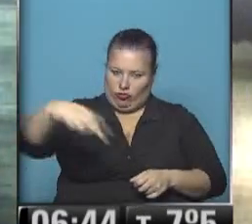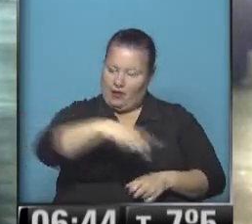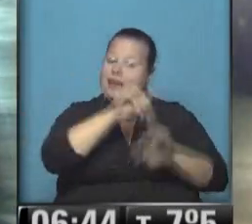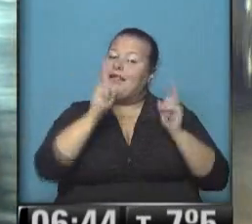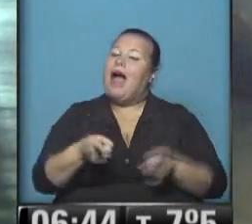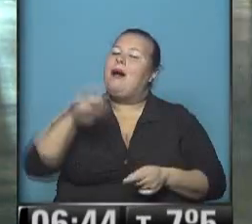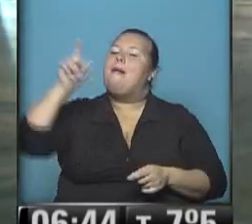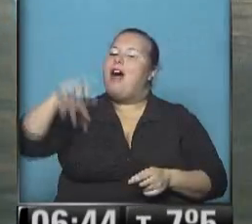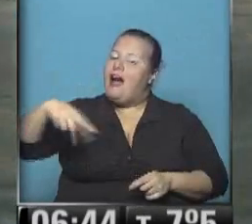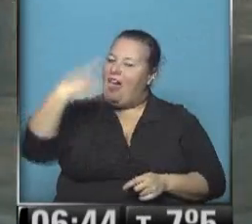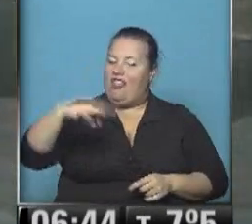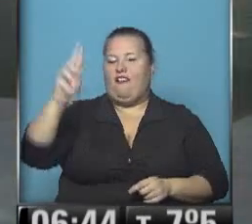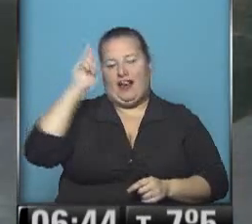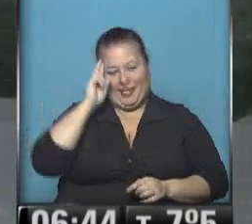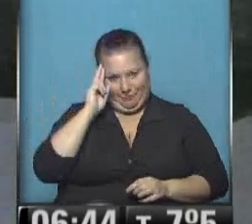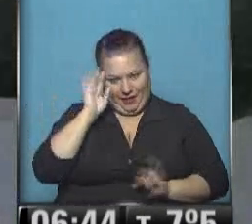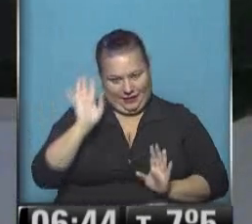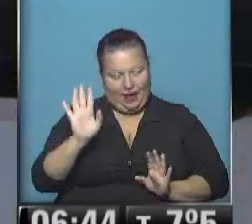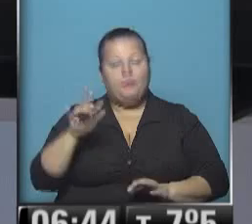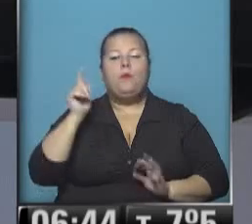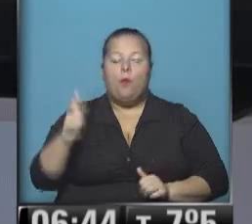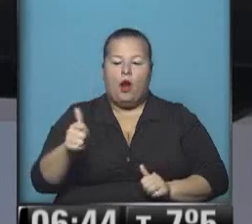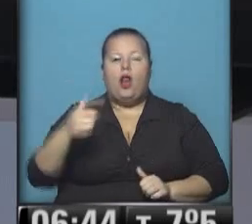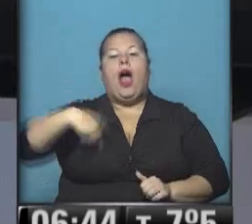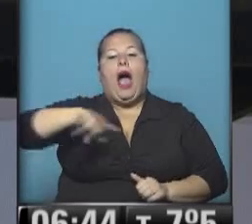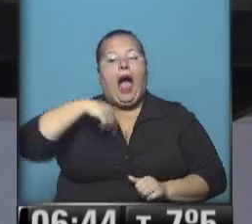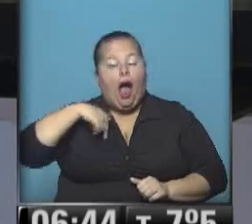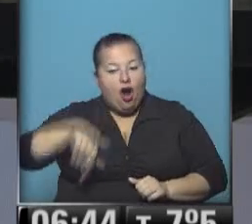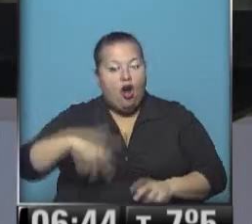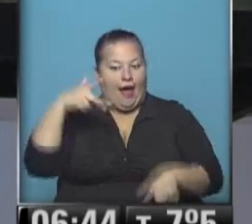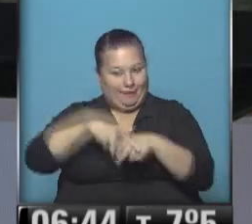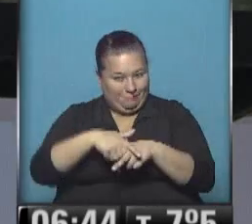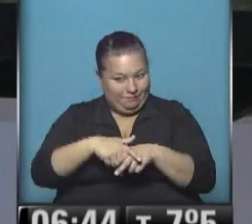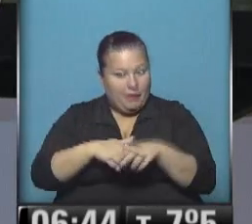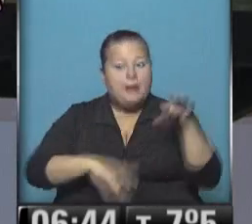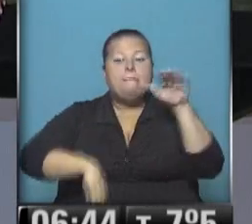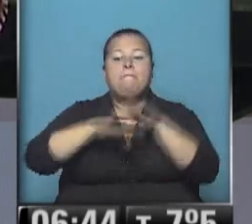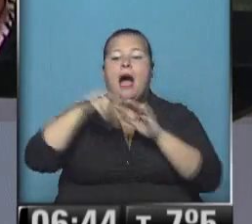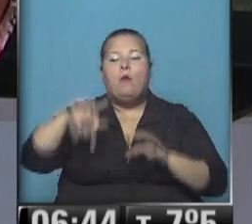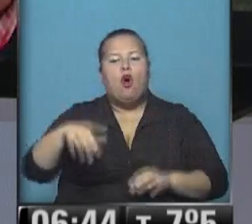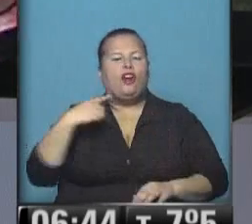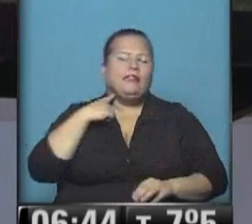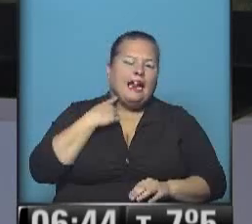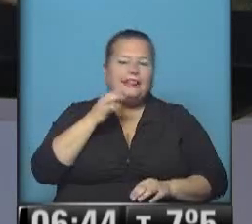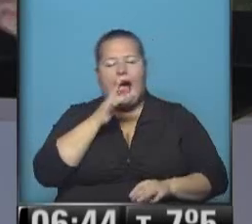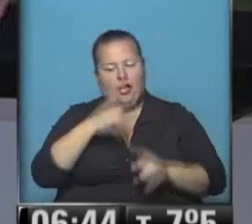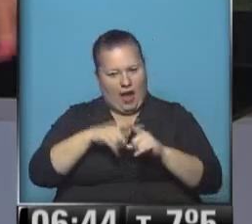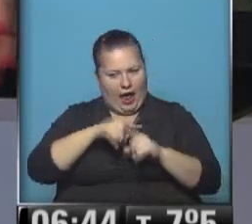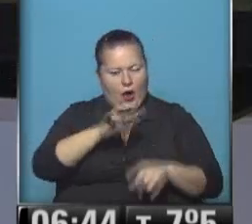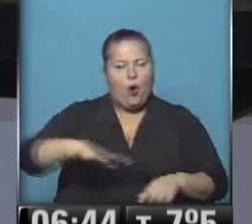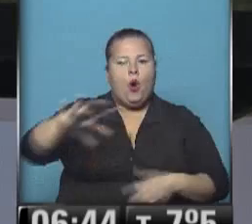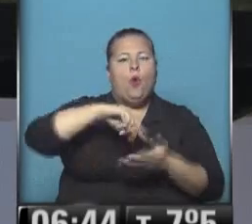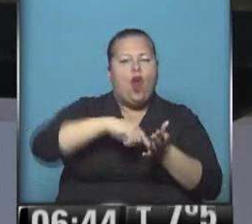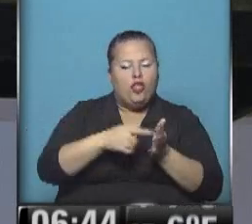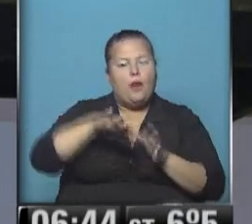el peatón, tiene que respetar. Vamos a irnos ahora ya a una pausa, la máxima para hoy, unos 13.14 en la ciudad de Buenos